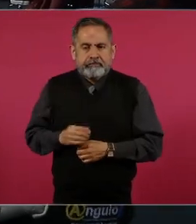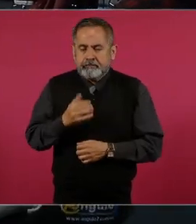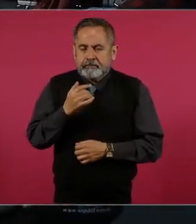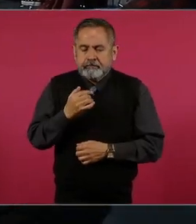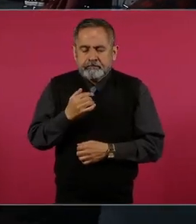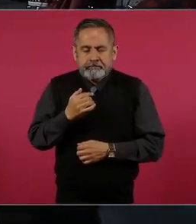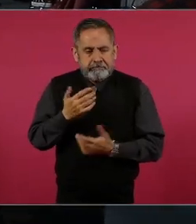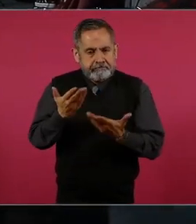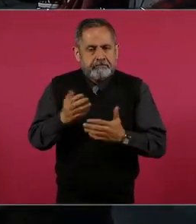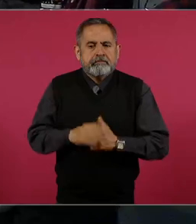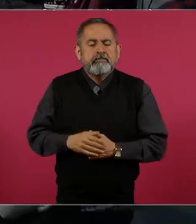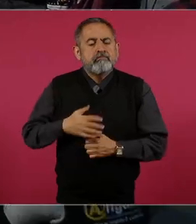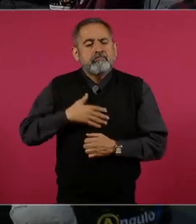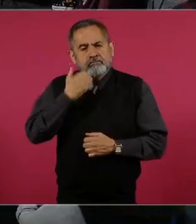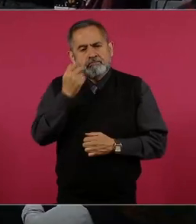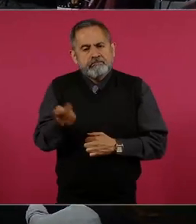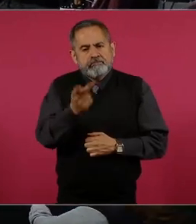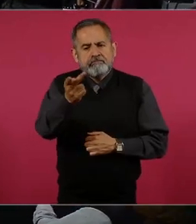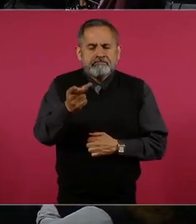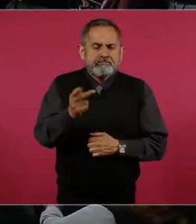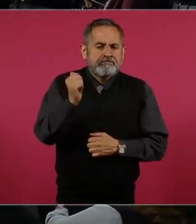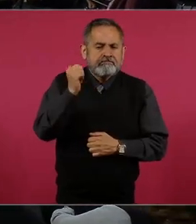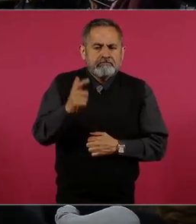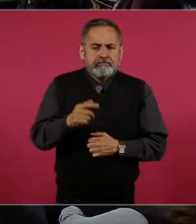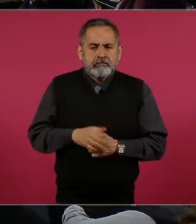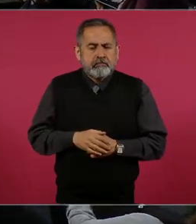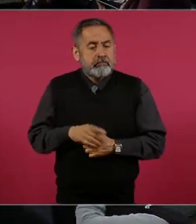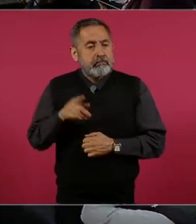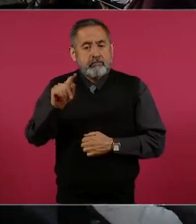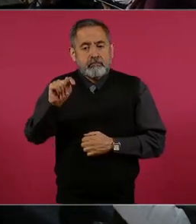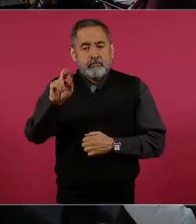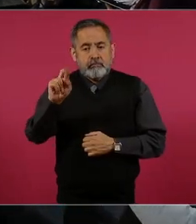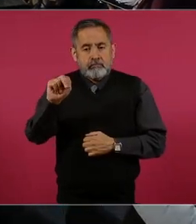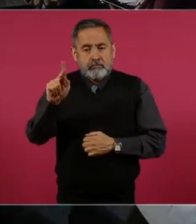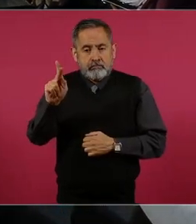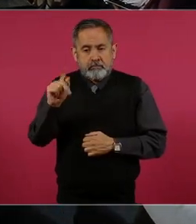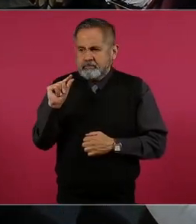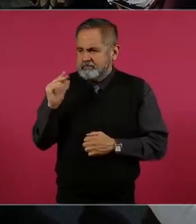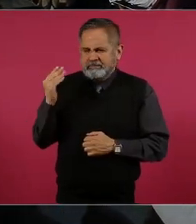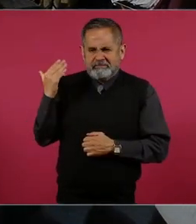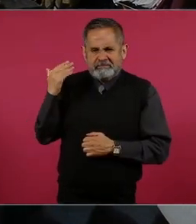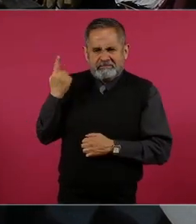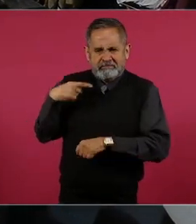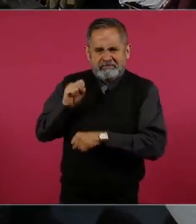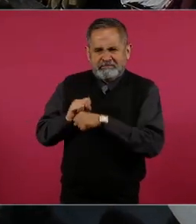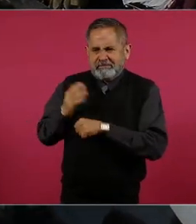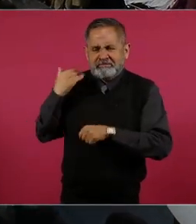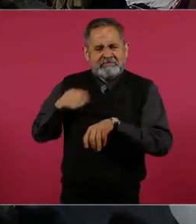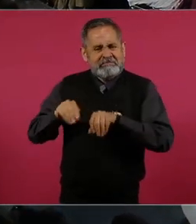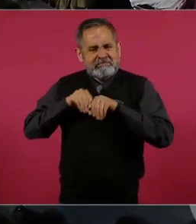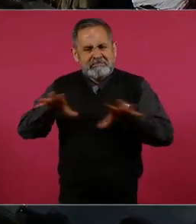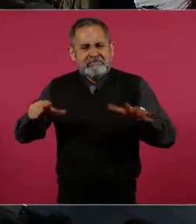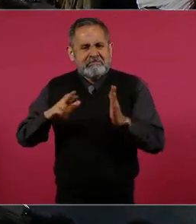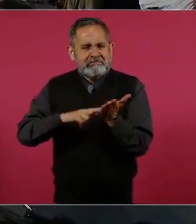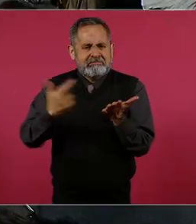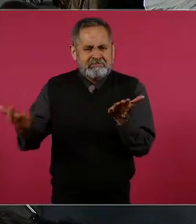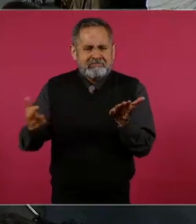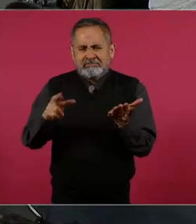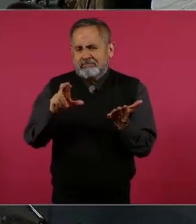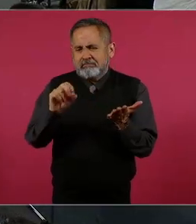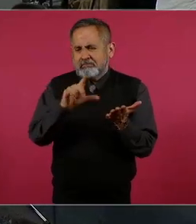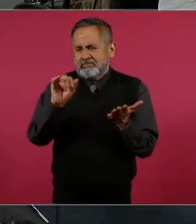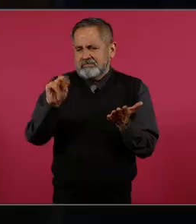Le quería comentar una situación de que Donald Trump avisó hace unas semanas, a través de la revista Rolling Stones,